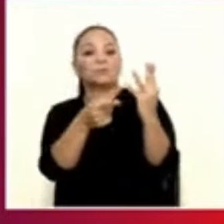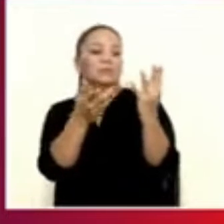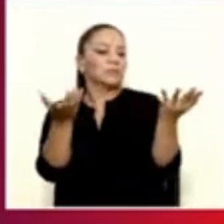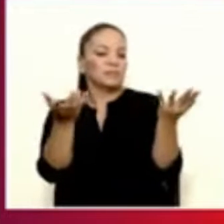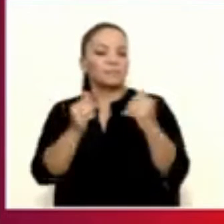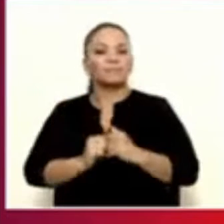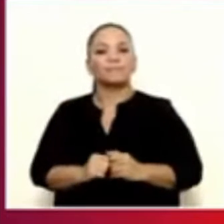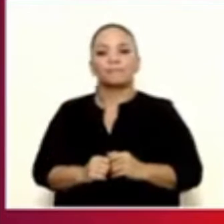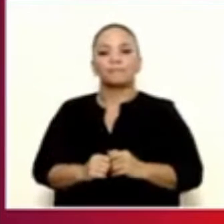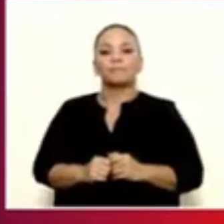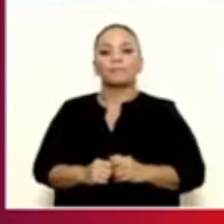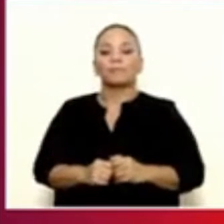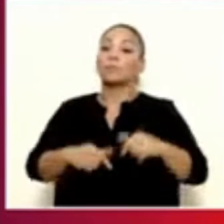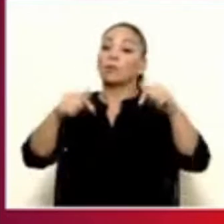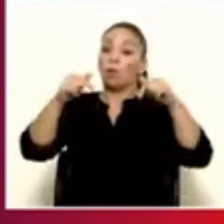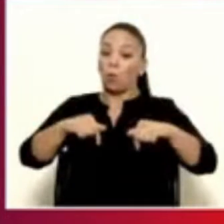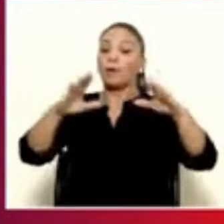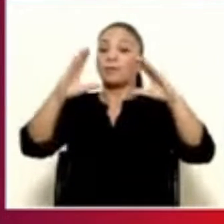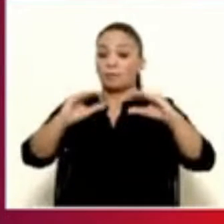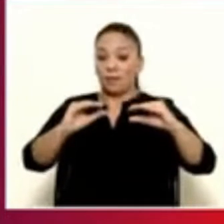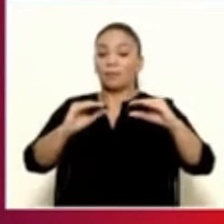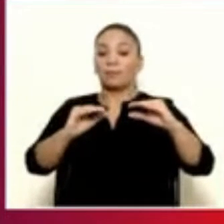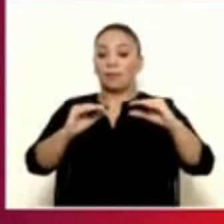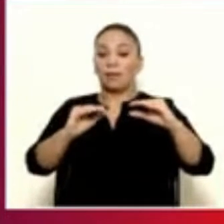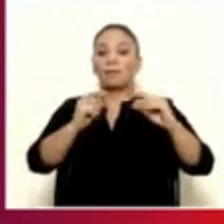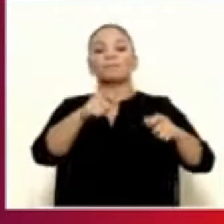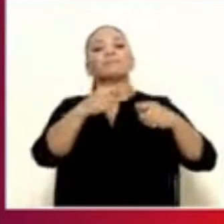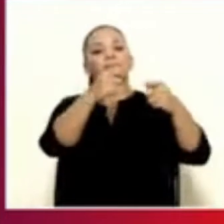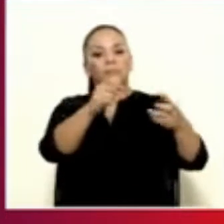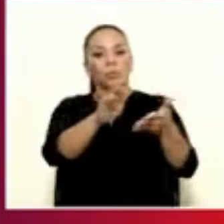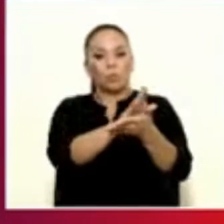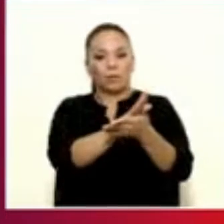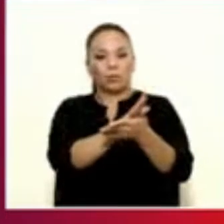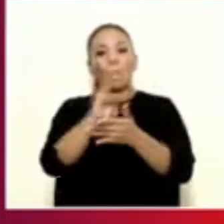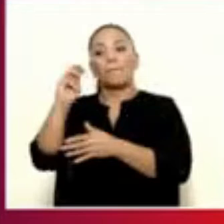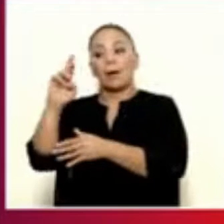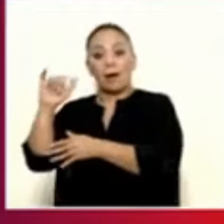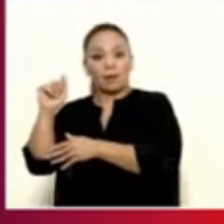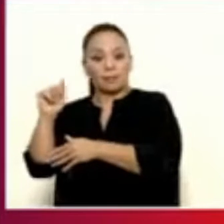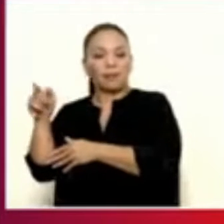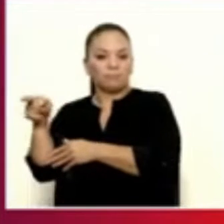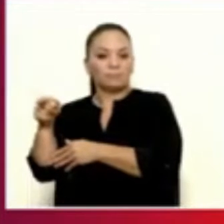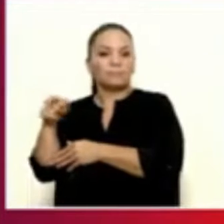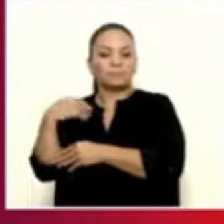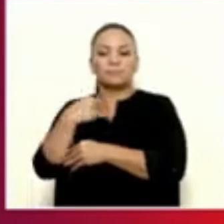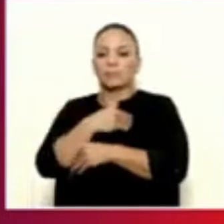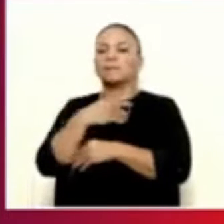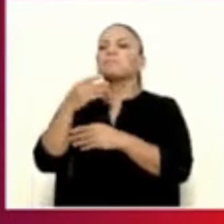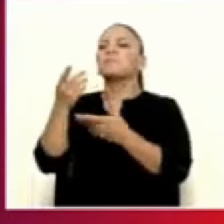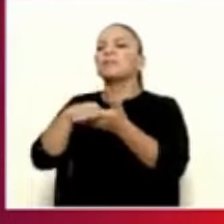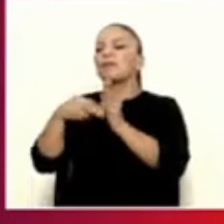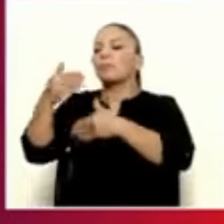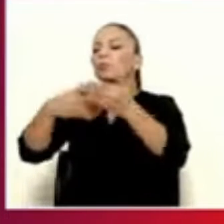Esta tarde presenta, le voy a decir a doña Marta, por favor, que explique qué es un proceso de lesividad y qué es lo que estamos